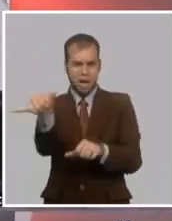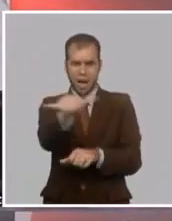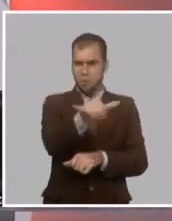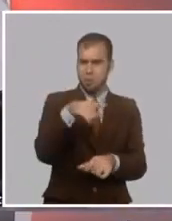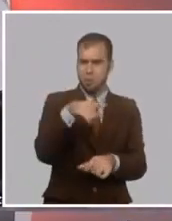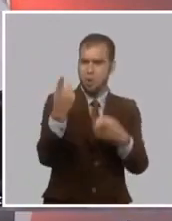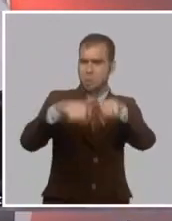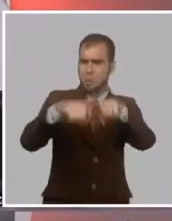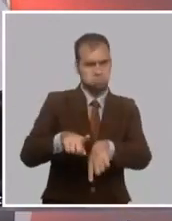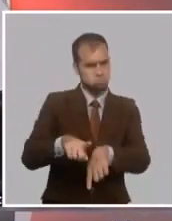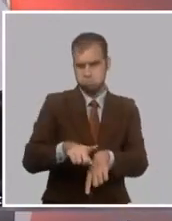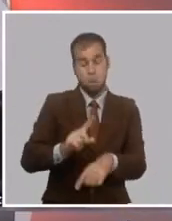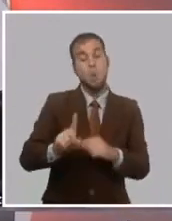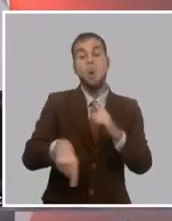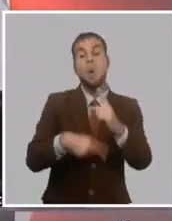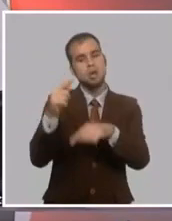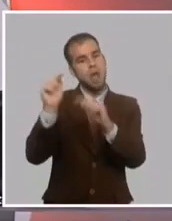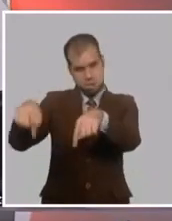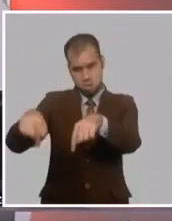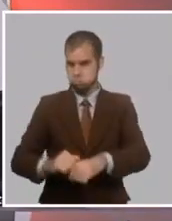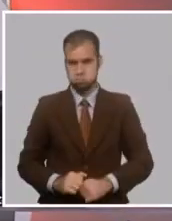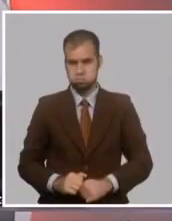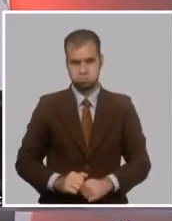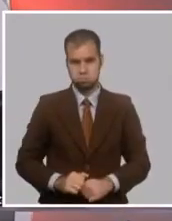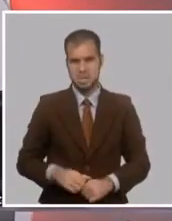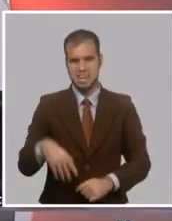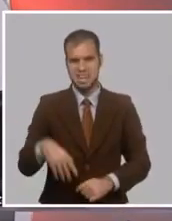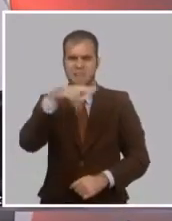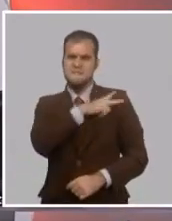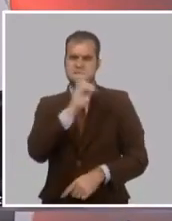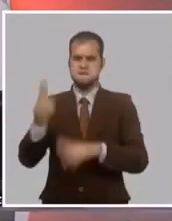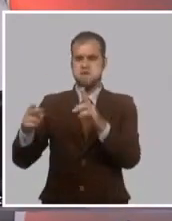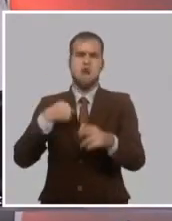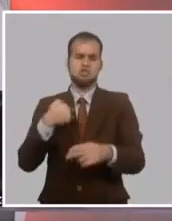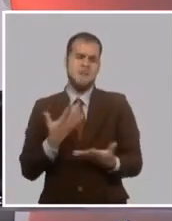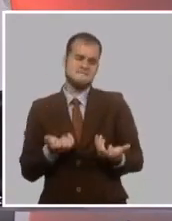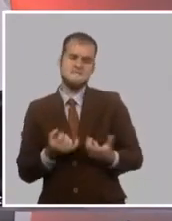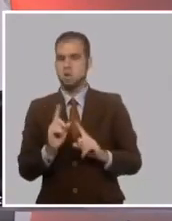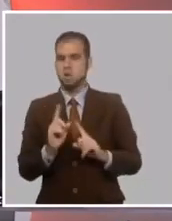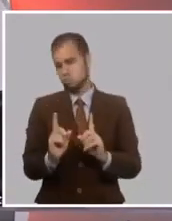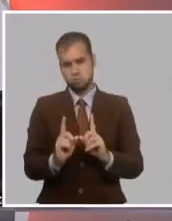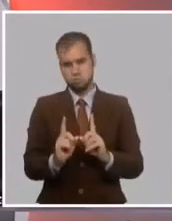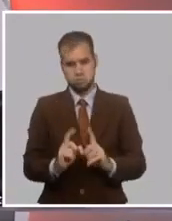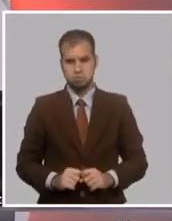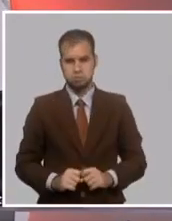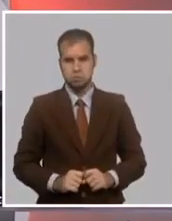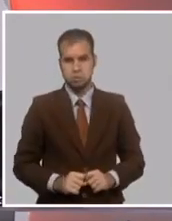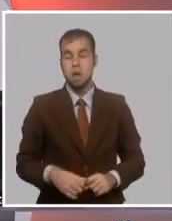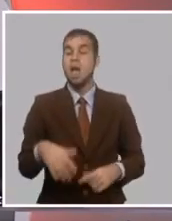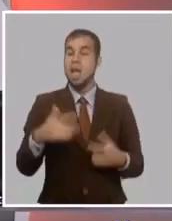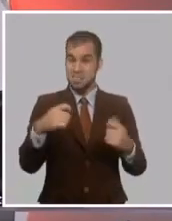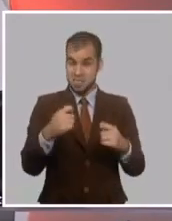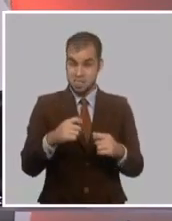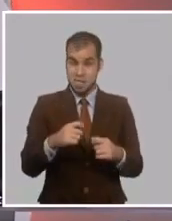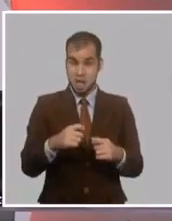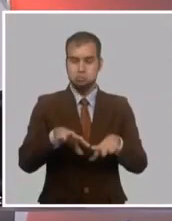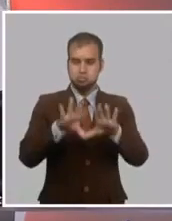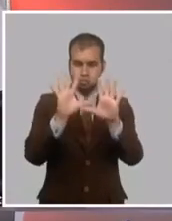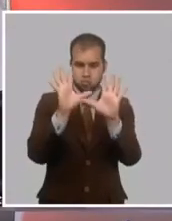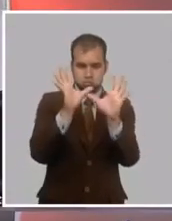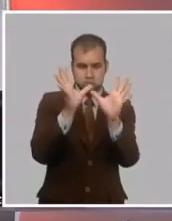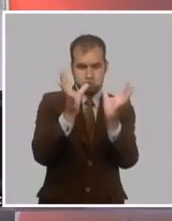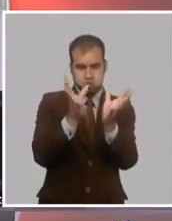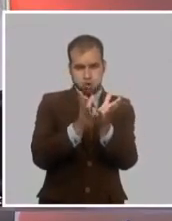espíritu burocrático, la composición burocrática y el autoritarismo. Sino fundar en el ejercicio franco y cordial de las